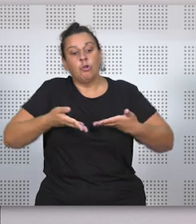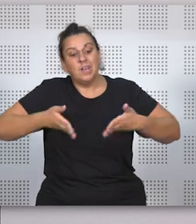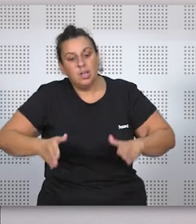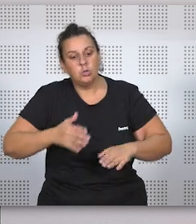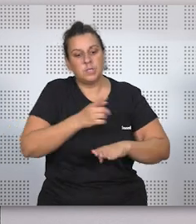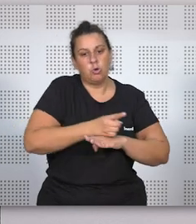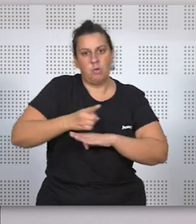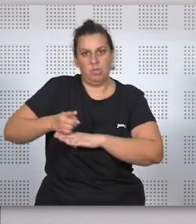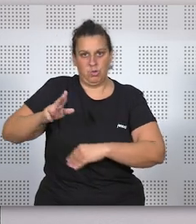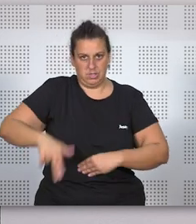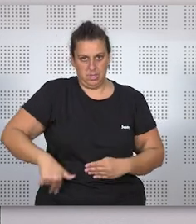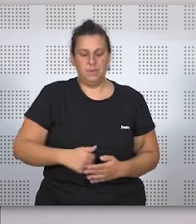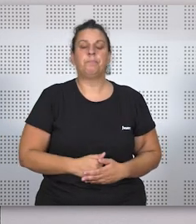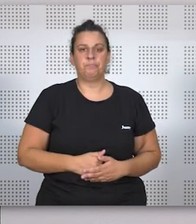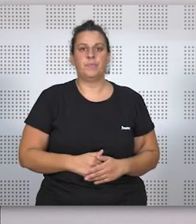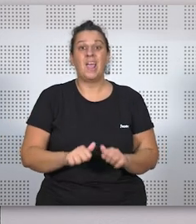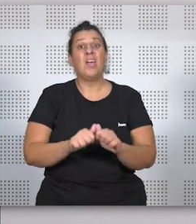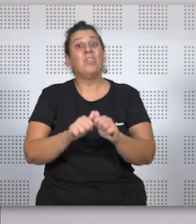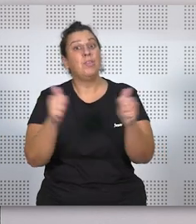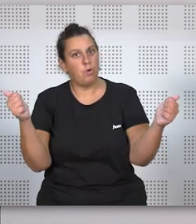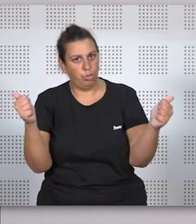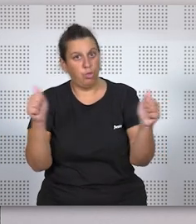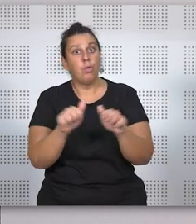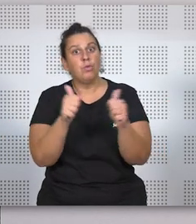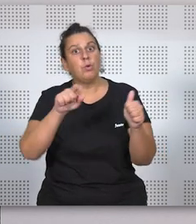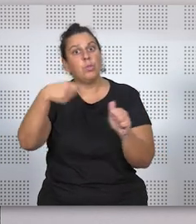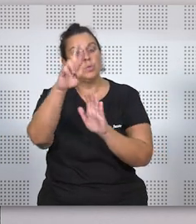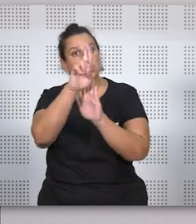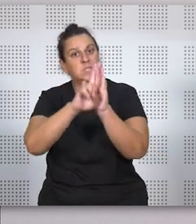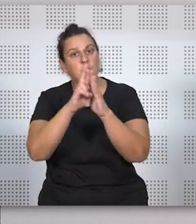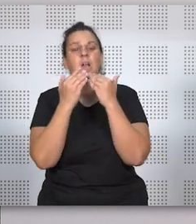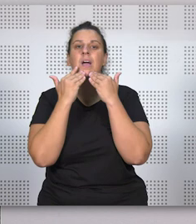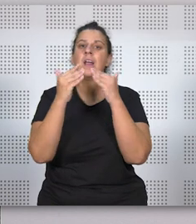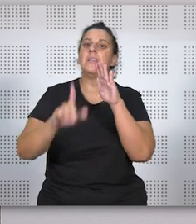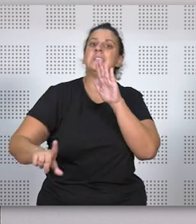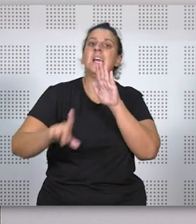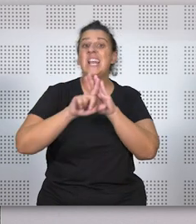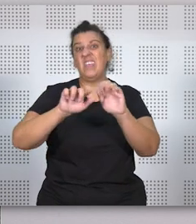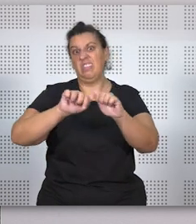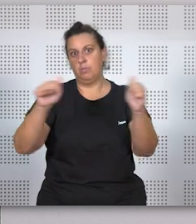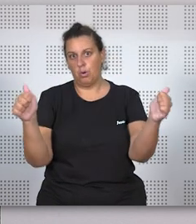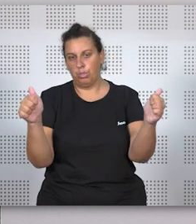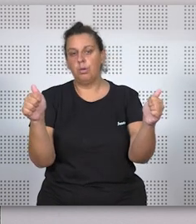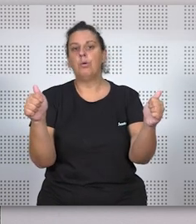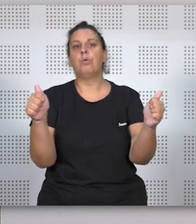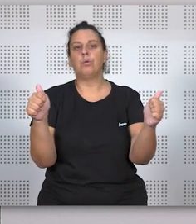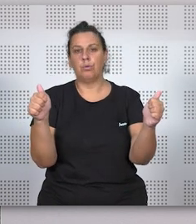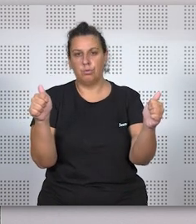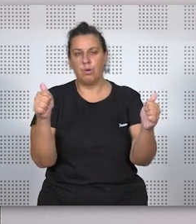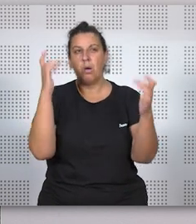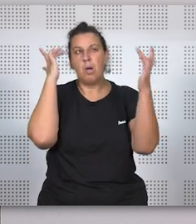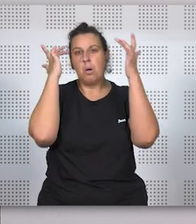hijos y a sus obligaciones. El divorcio, que luego se regulará con la ley del divorcio de